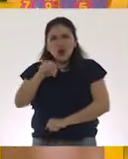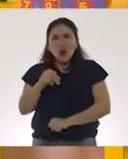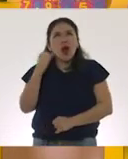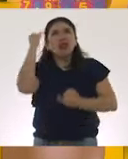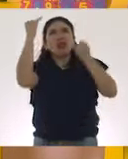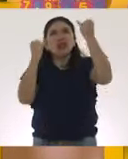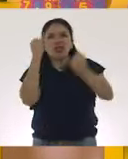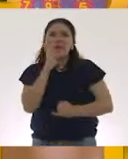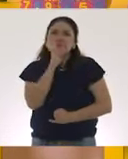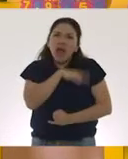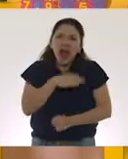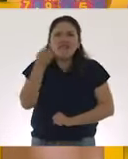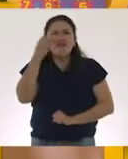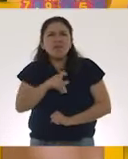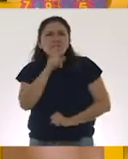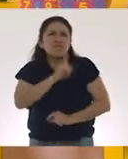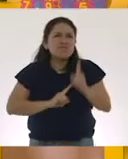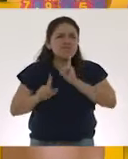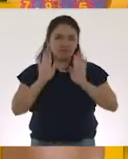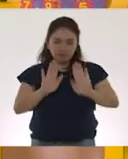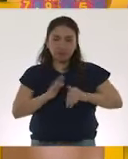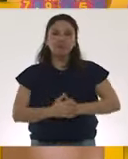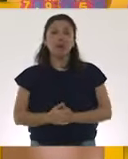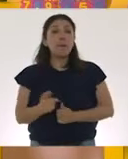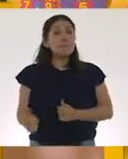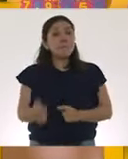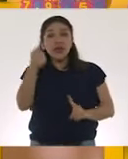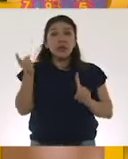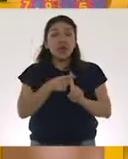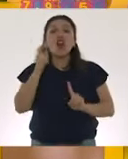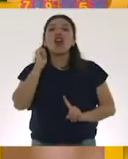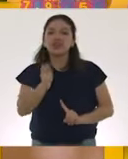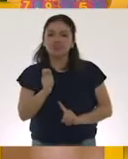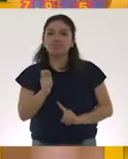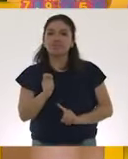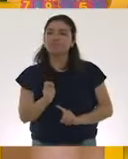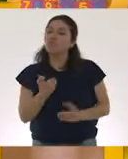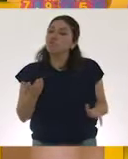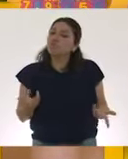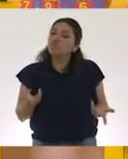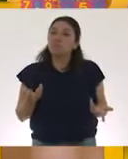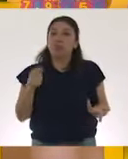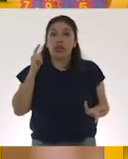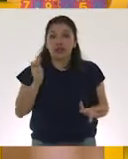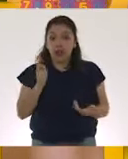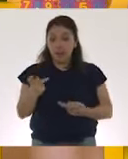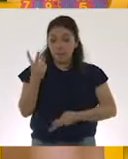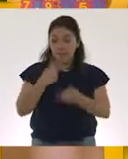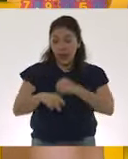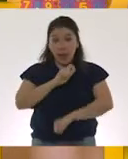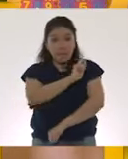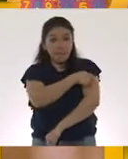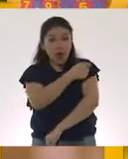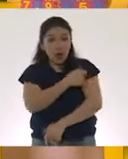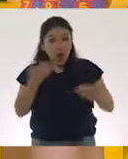falsas expectativas o falsas esperanzas? Lo primero es que, básicamente, el desarrollo de estas vacunas se divide en dos